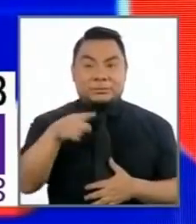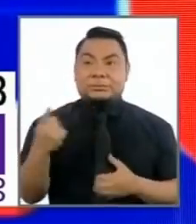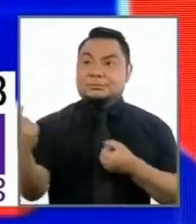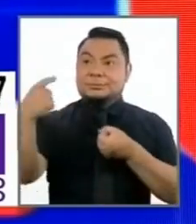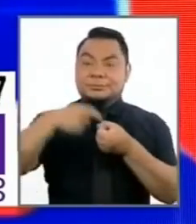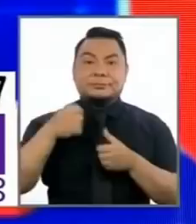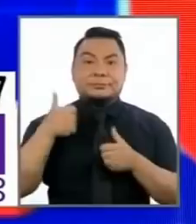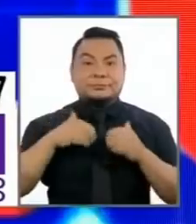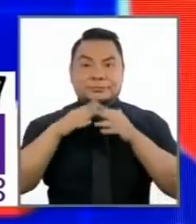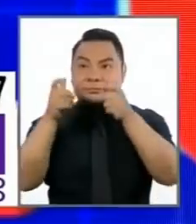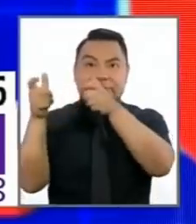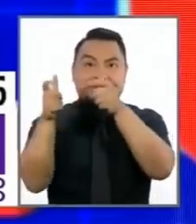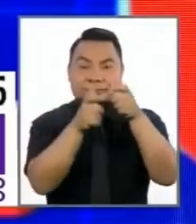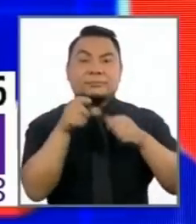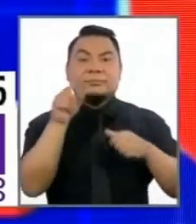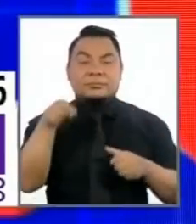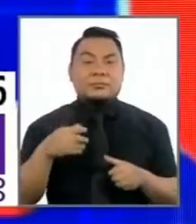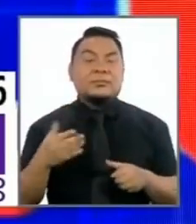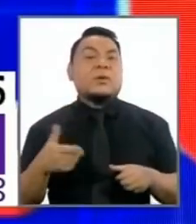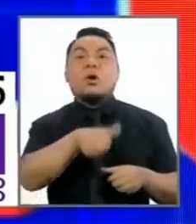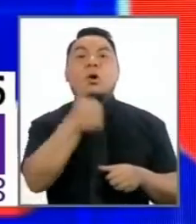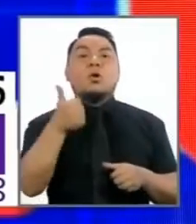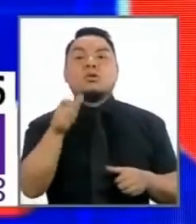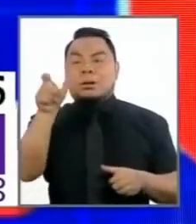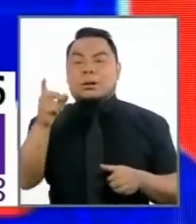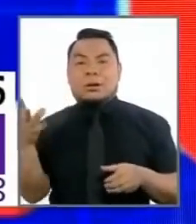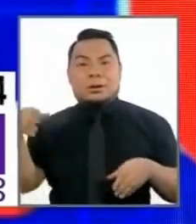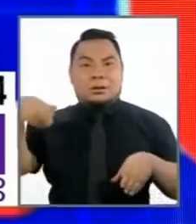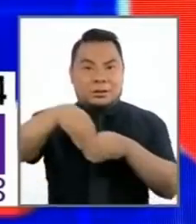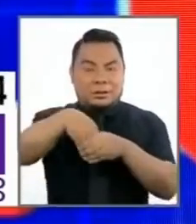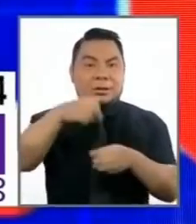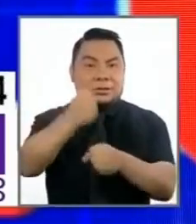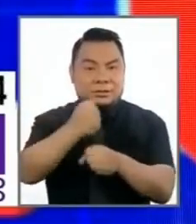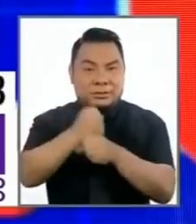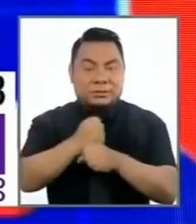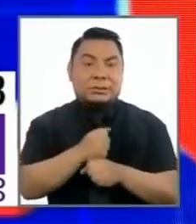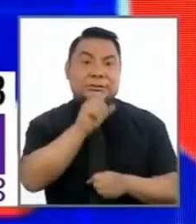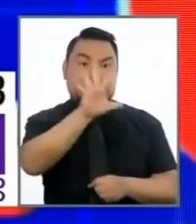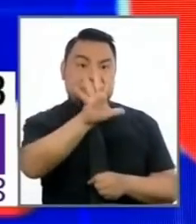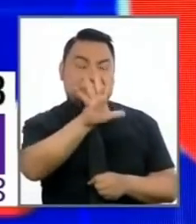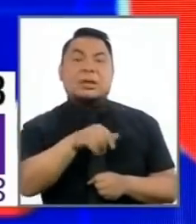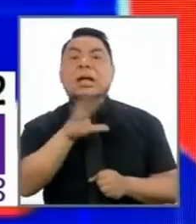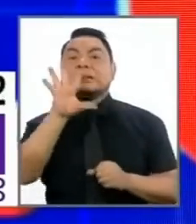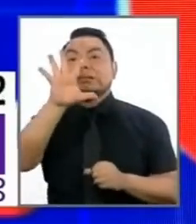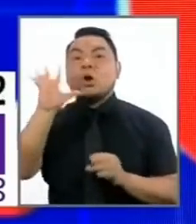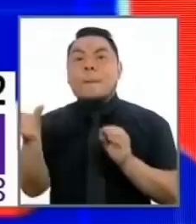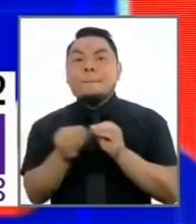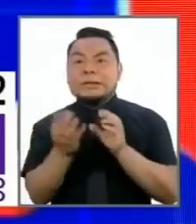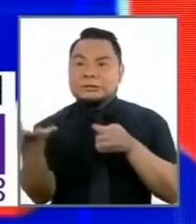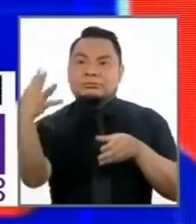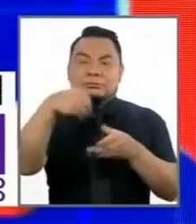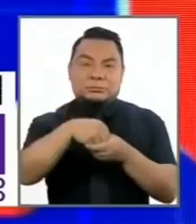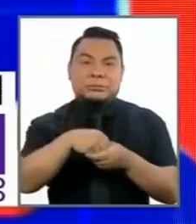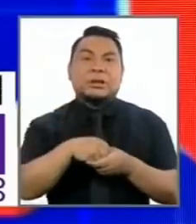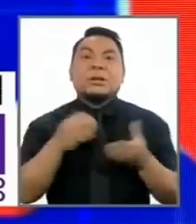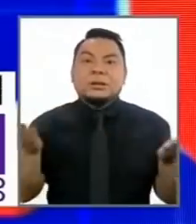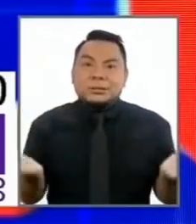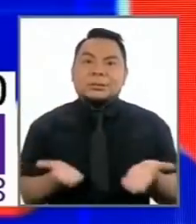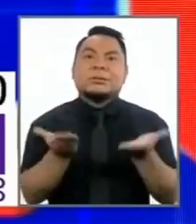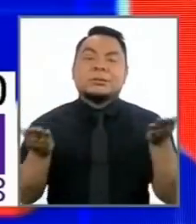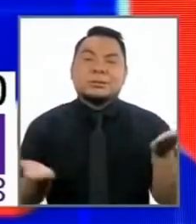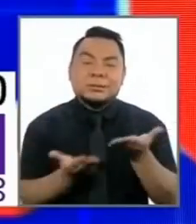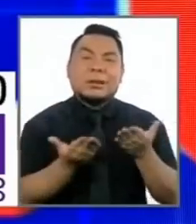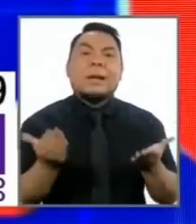el gobierno central va a contratar a otro. Si contrata cinco el gobierno central le da cinco más. Es decir, los incentivos